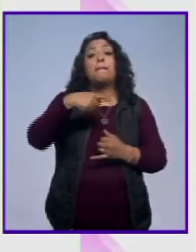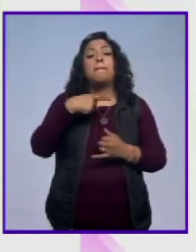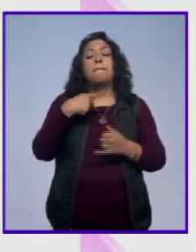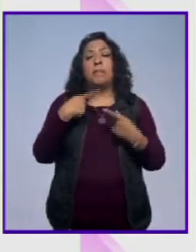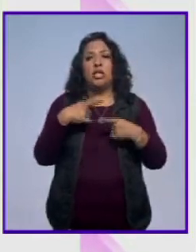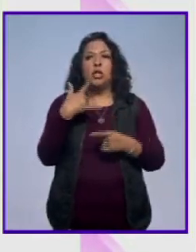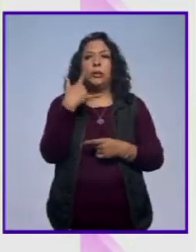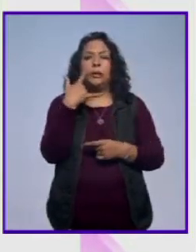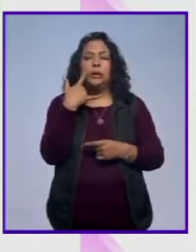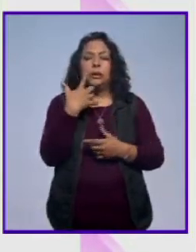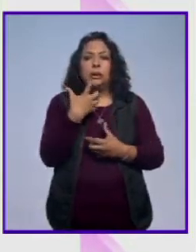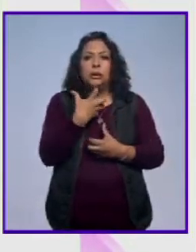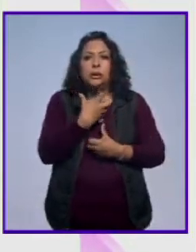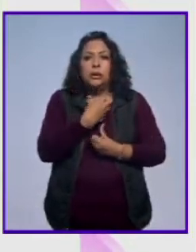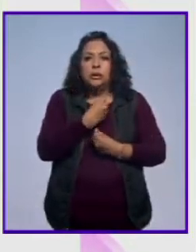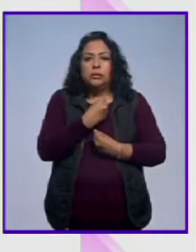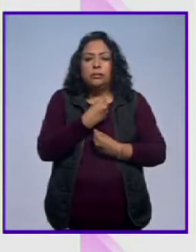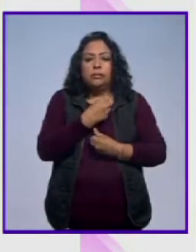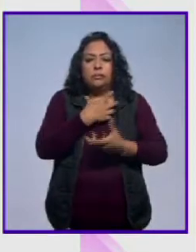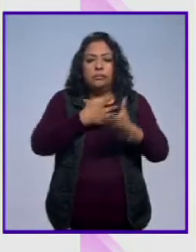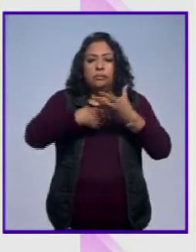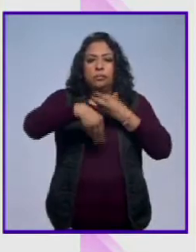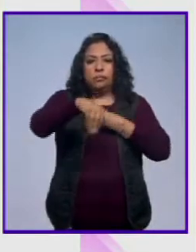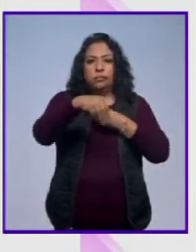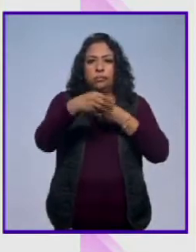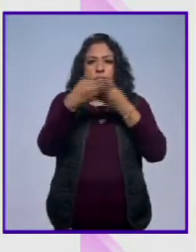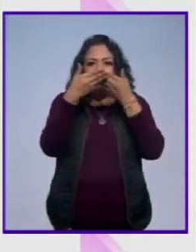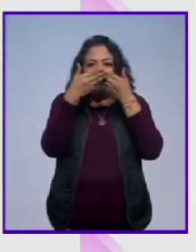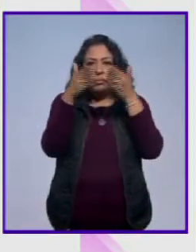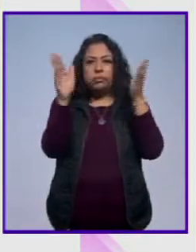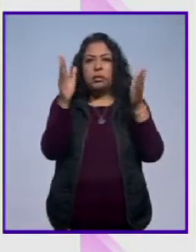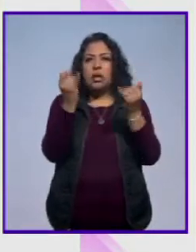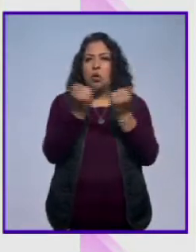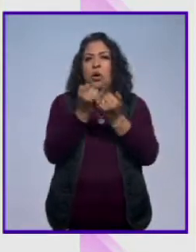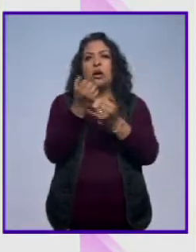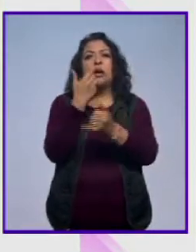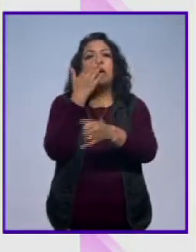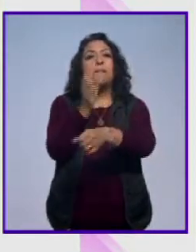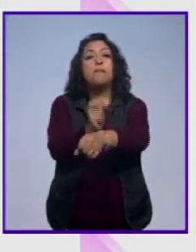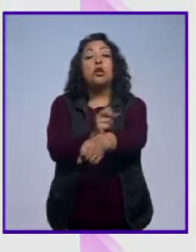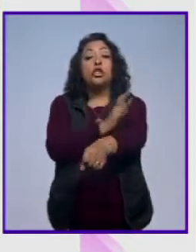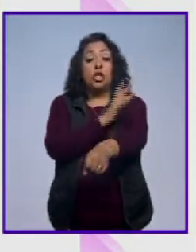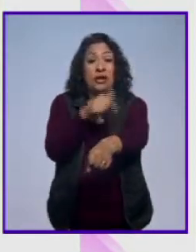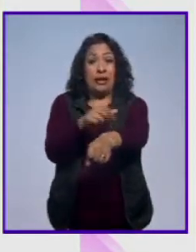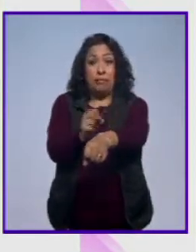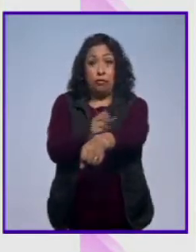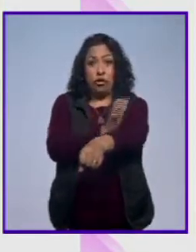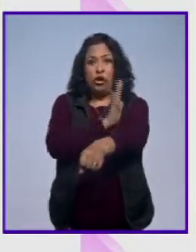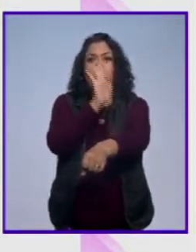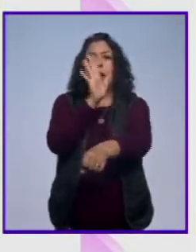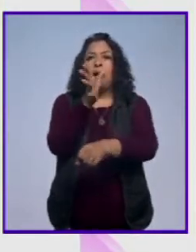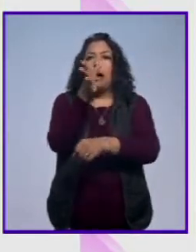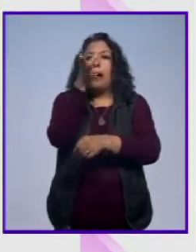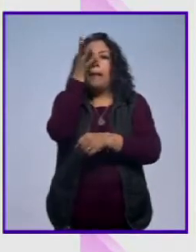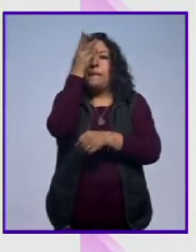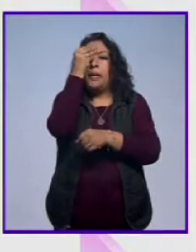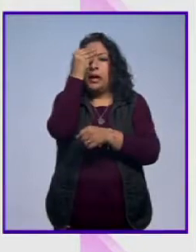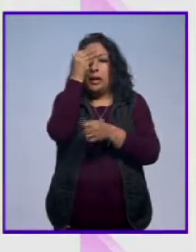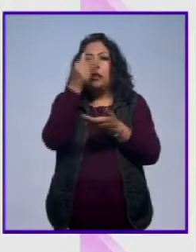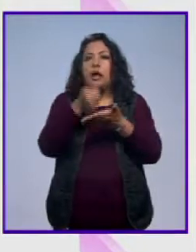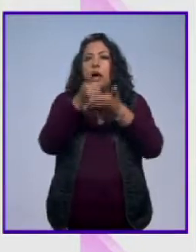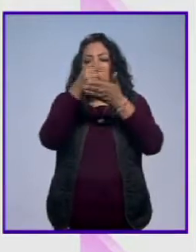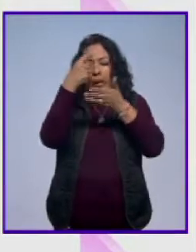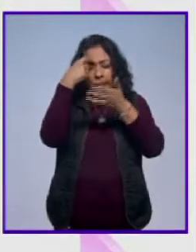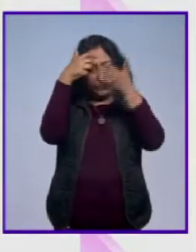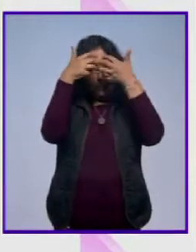conmueva, se sensibilice, se emocione también, porque la emoción es una forma de aprender y de reflexionar